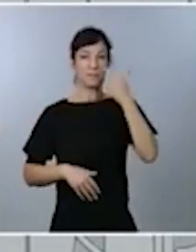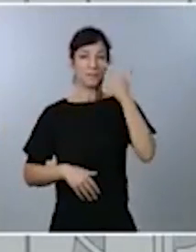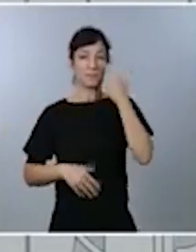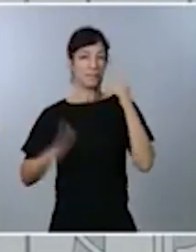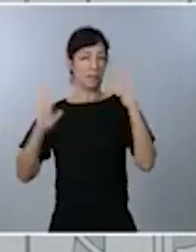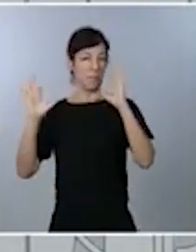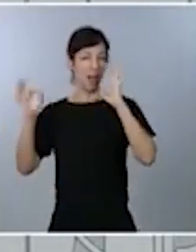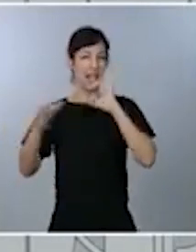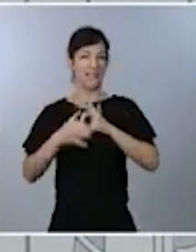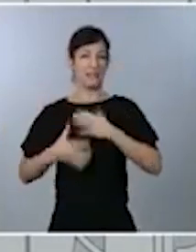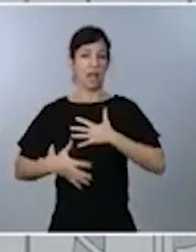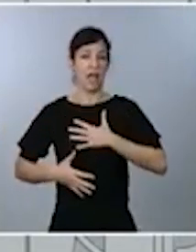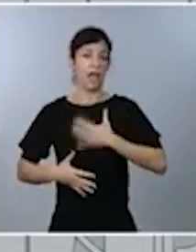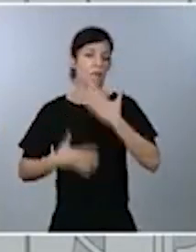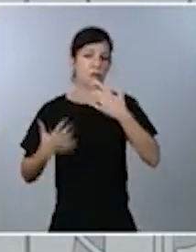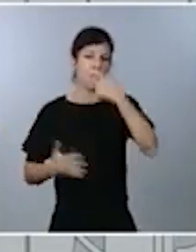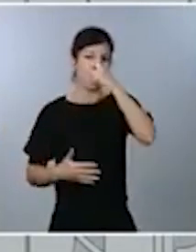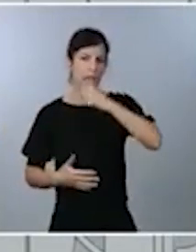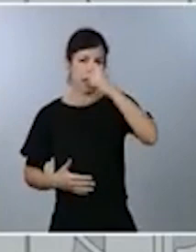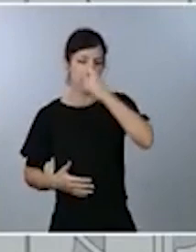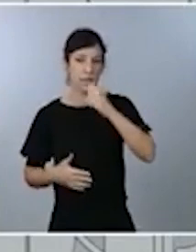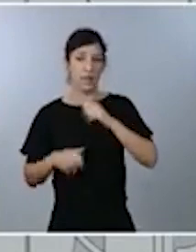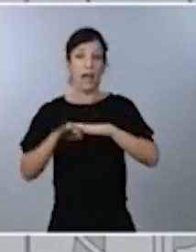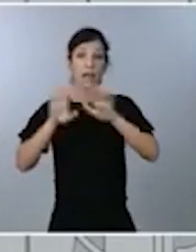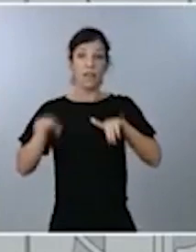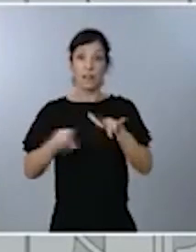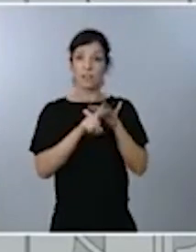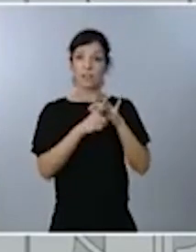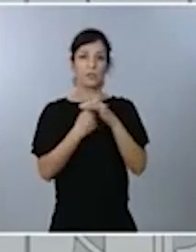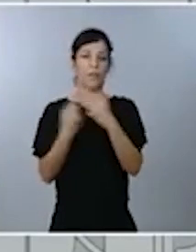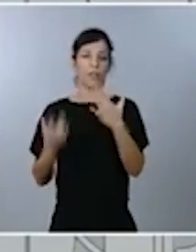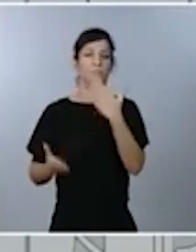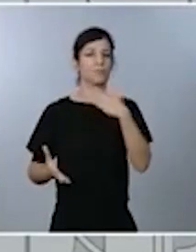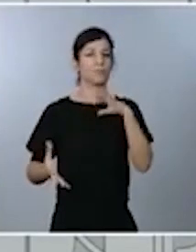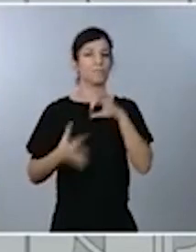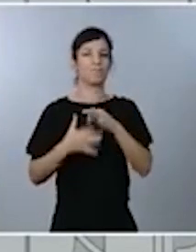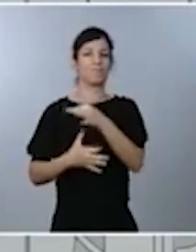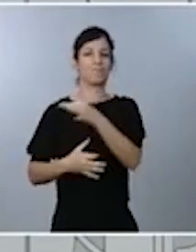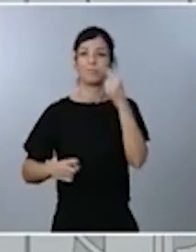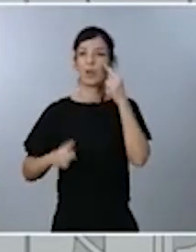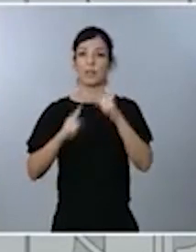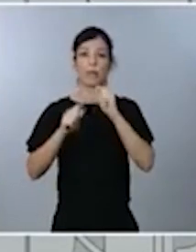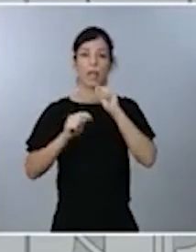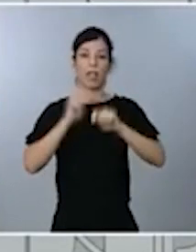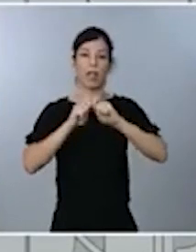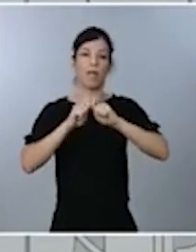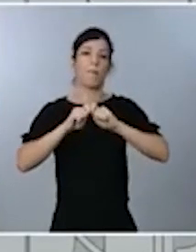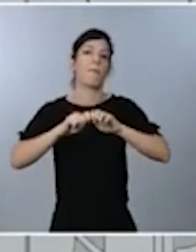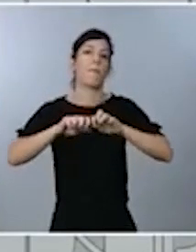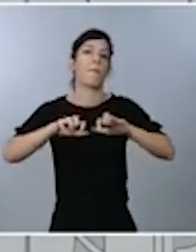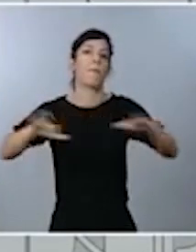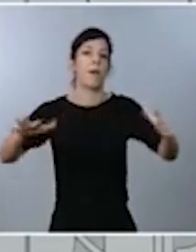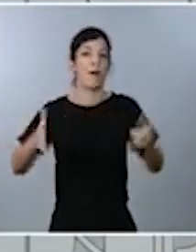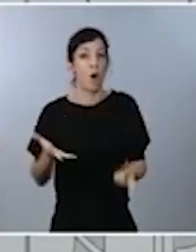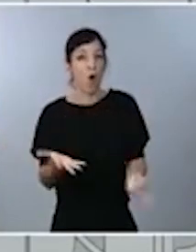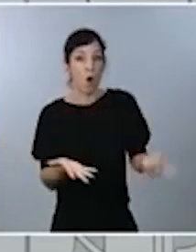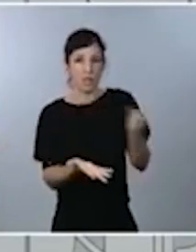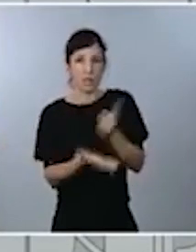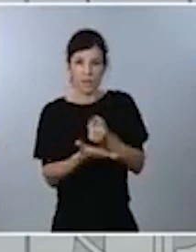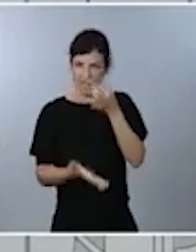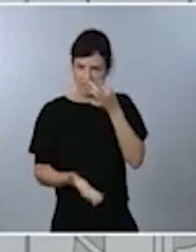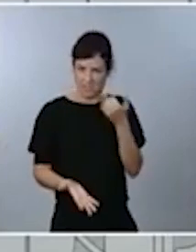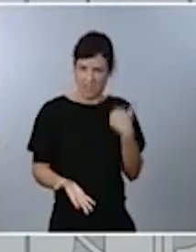ejemplo la gripe, conforman un contexto propicio para propagar la epidemia y para volver a tensionar, como lo estalla, nuestro